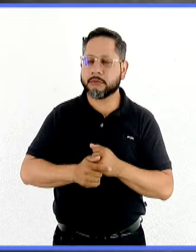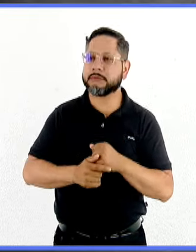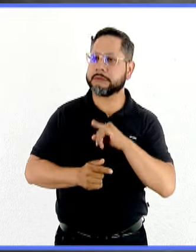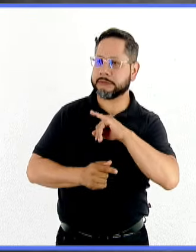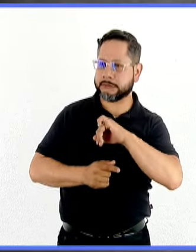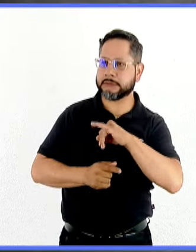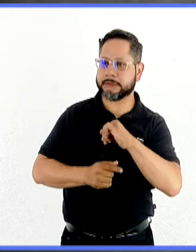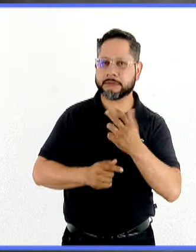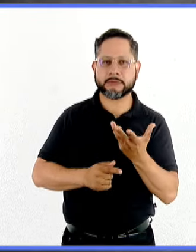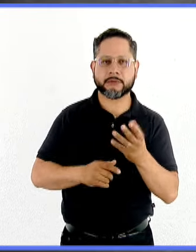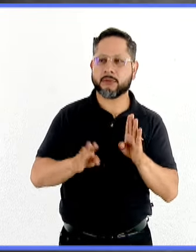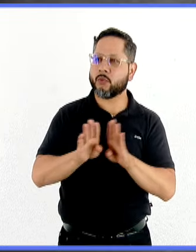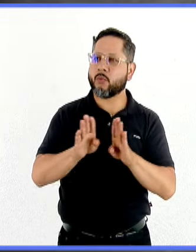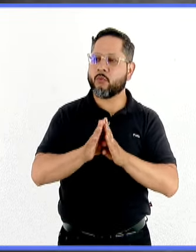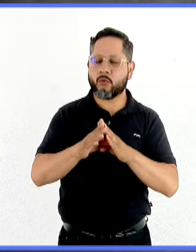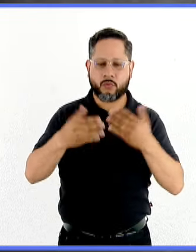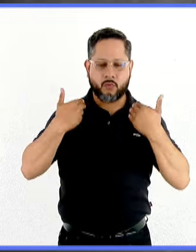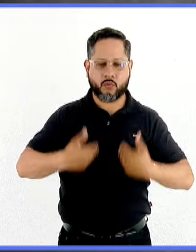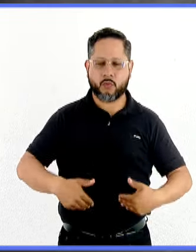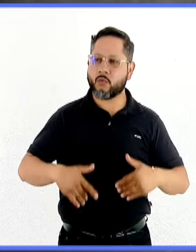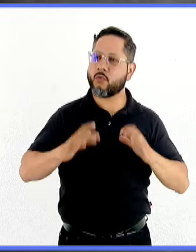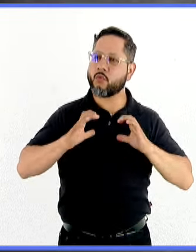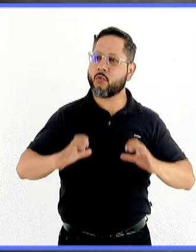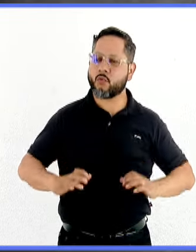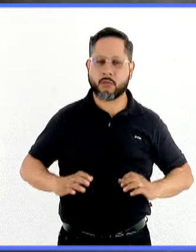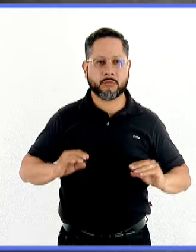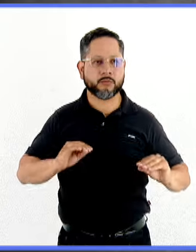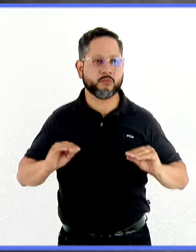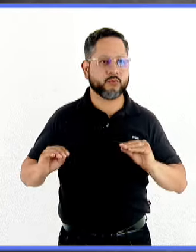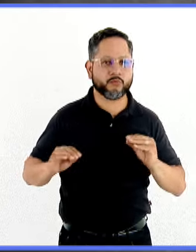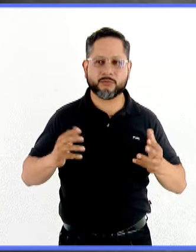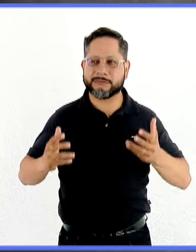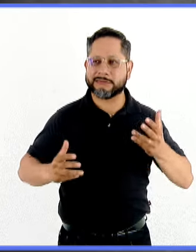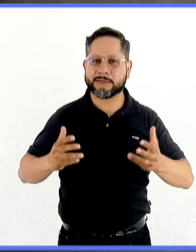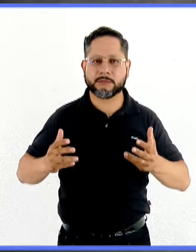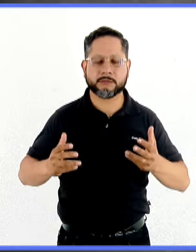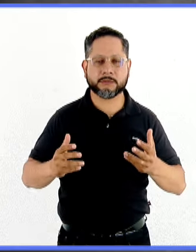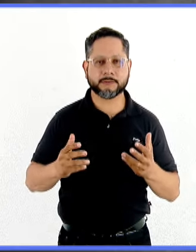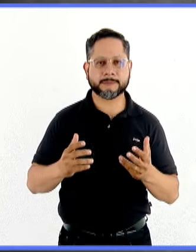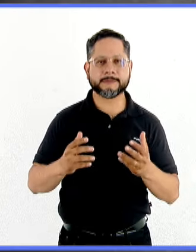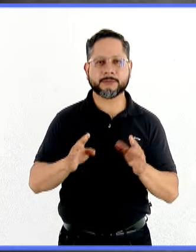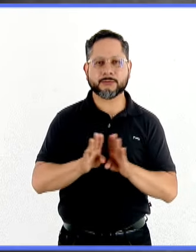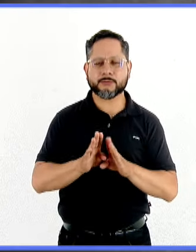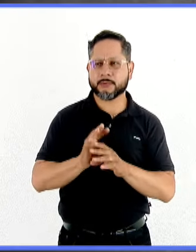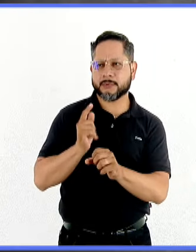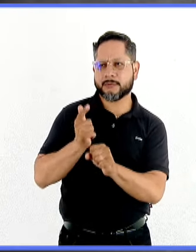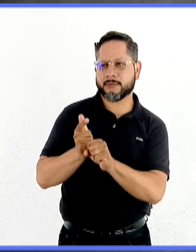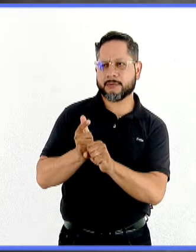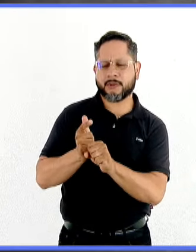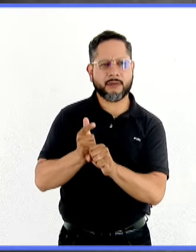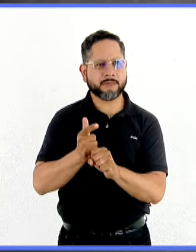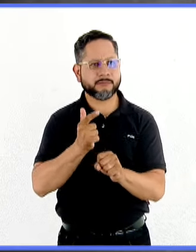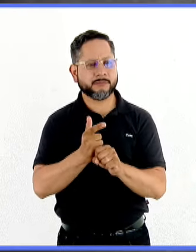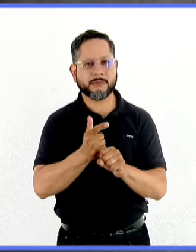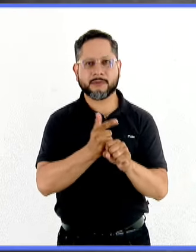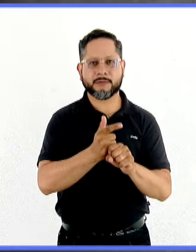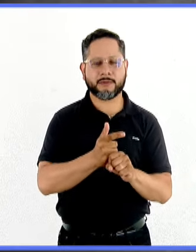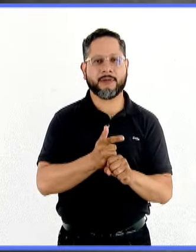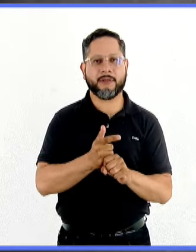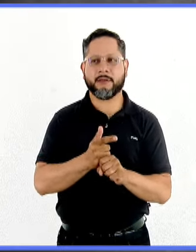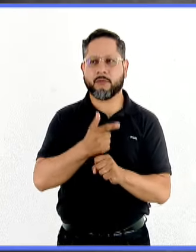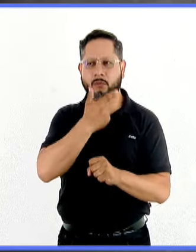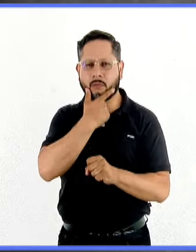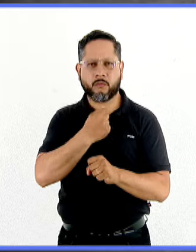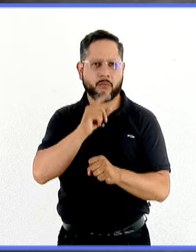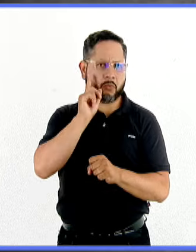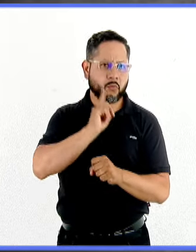comorbilidad, el concepto de la comorbilidad. Entonces, por ejemplo, digamos que esto es lo que nos ha permitido identificar estos patrones por género. En